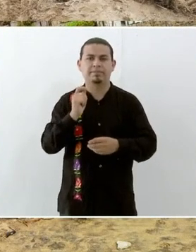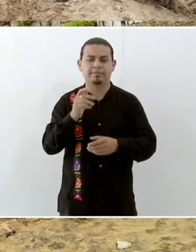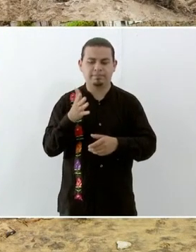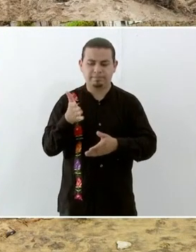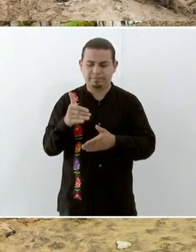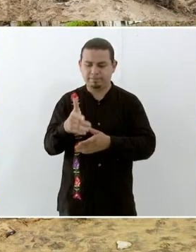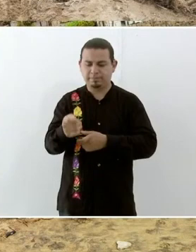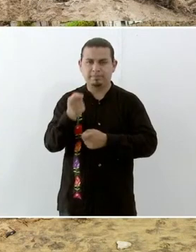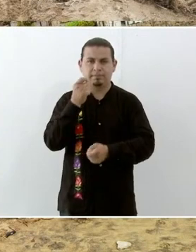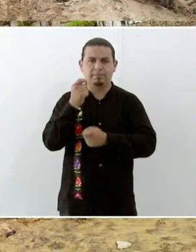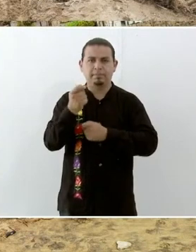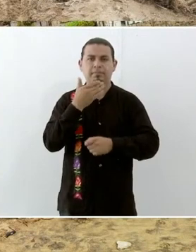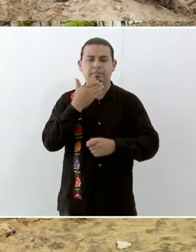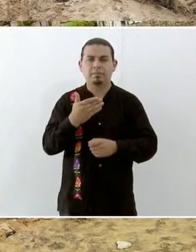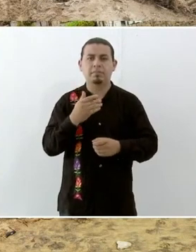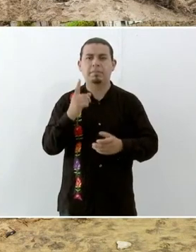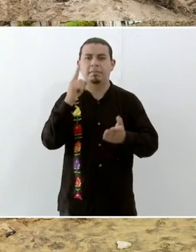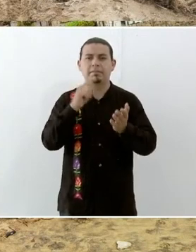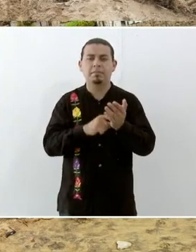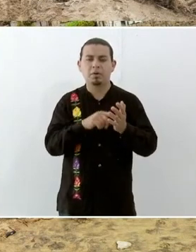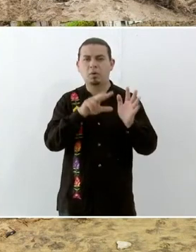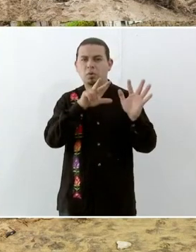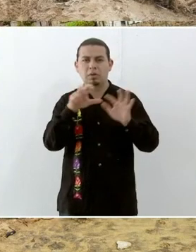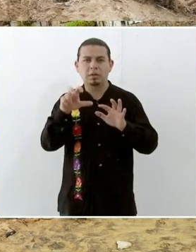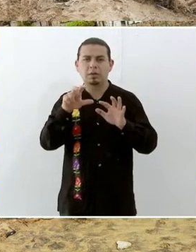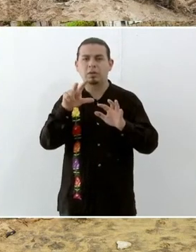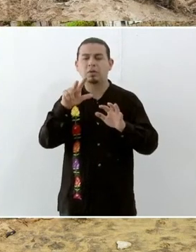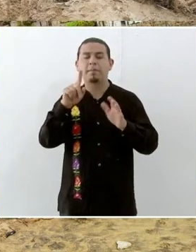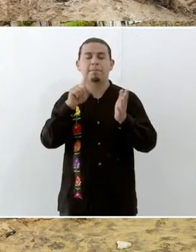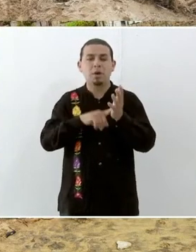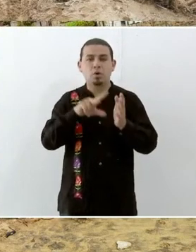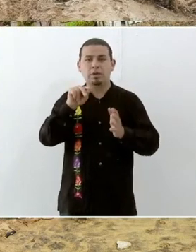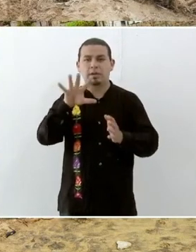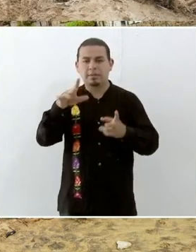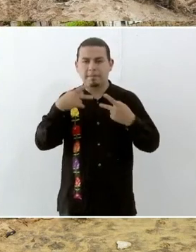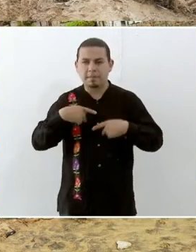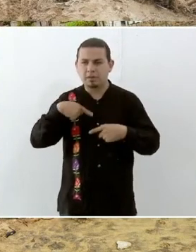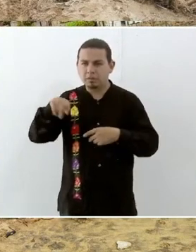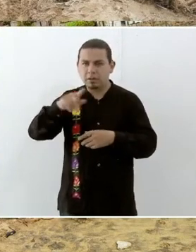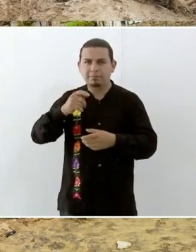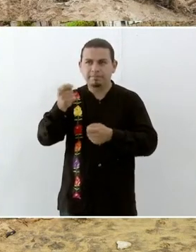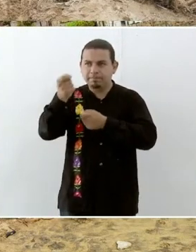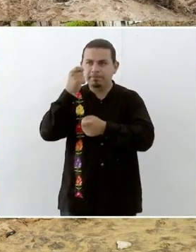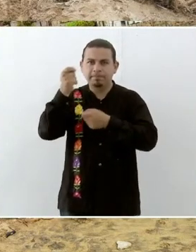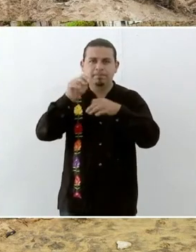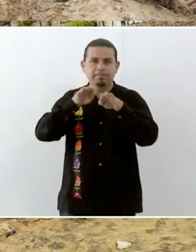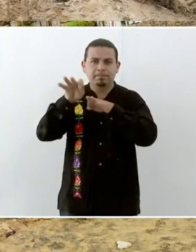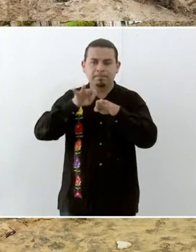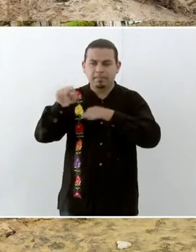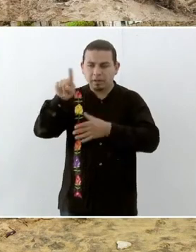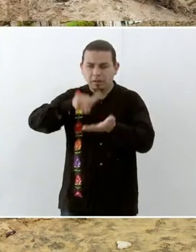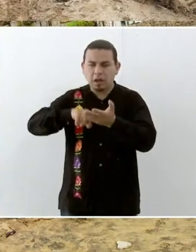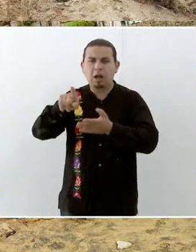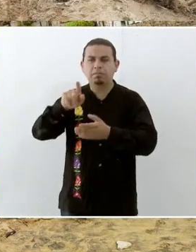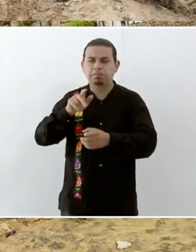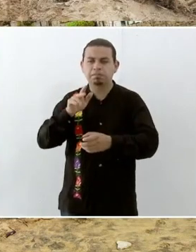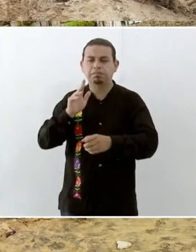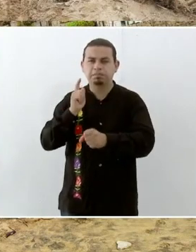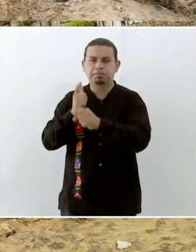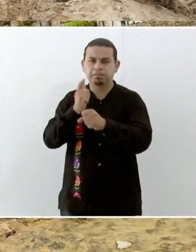tenemos registrados a 1,085 pescadores en los municipios que son parte de esta